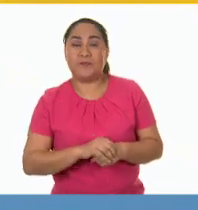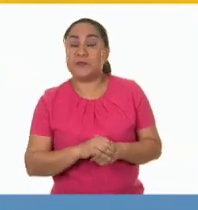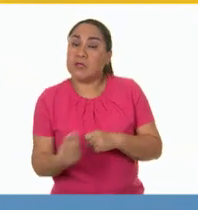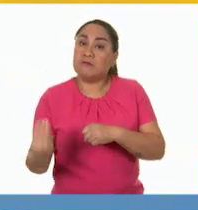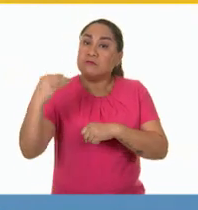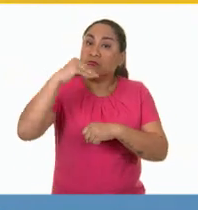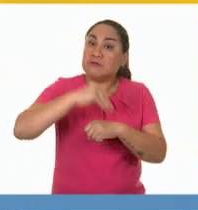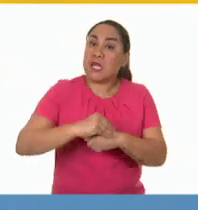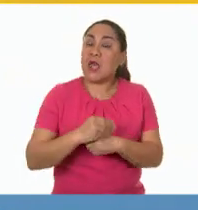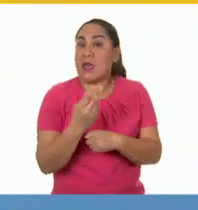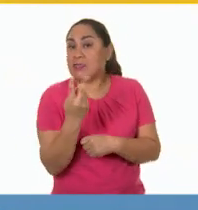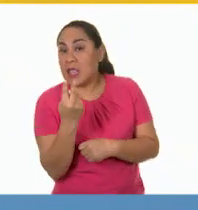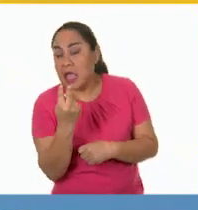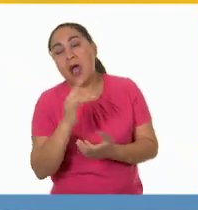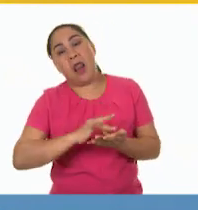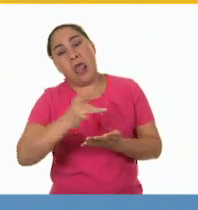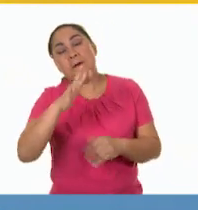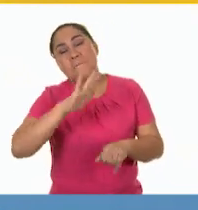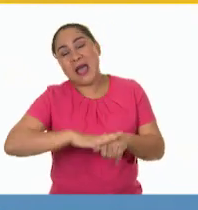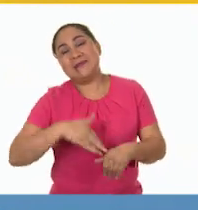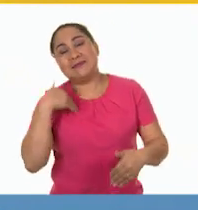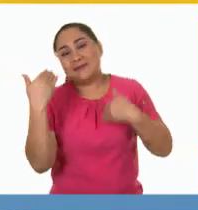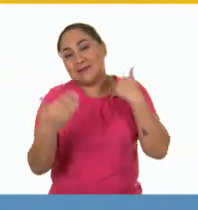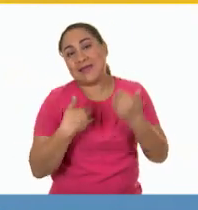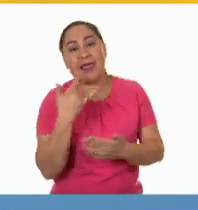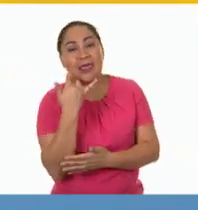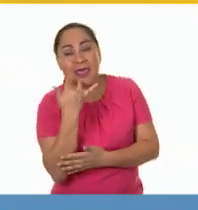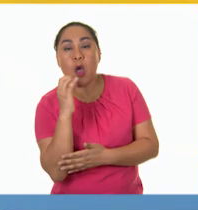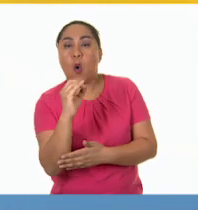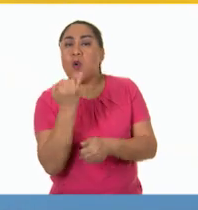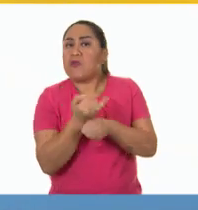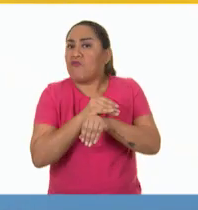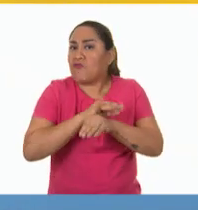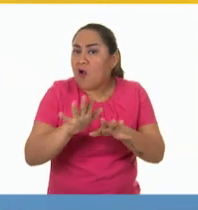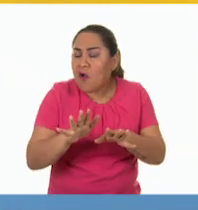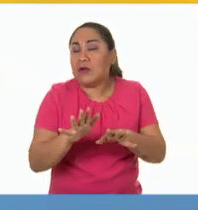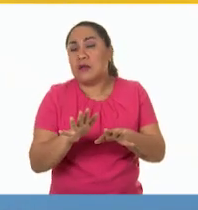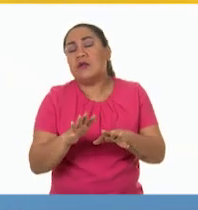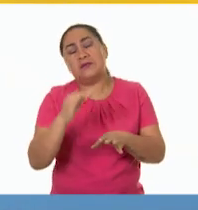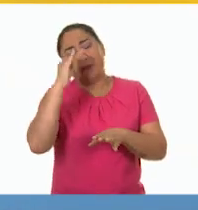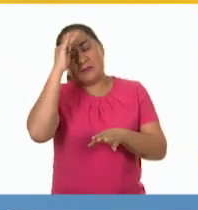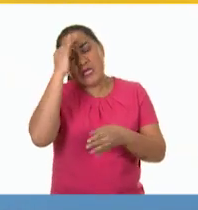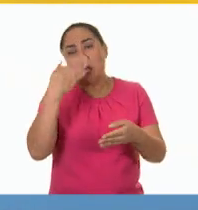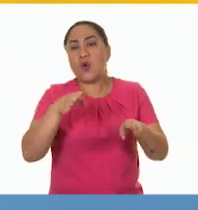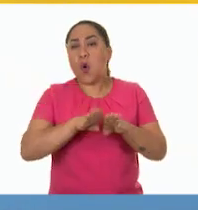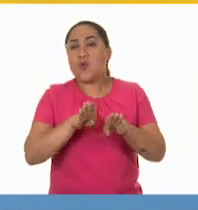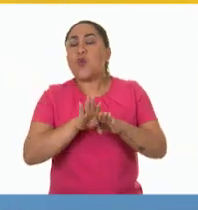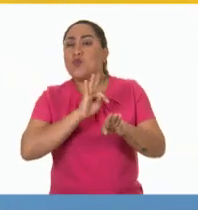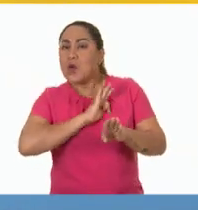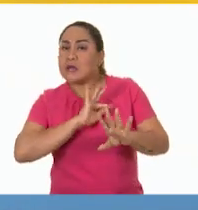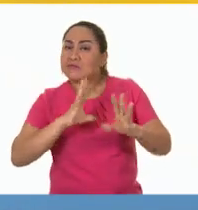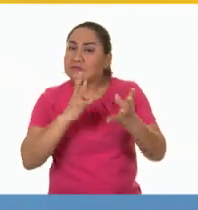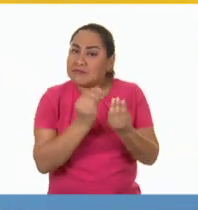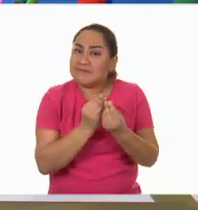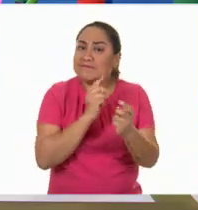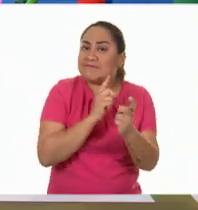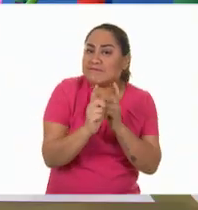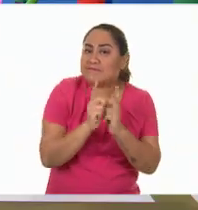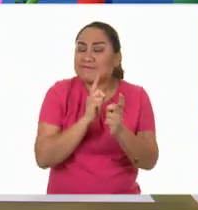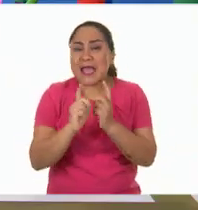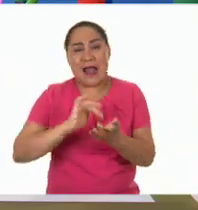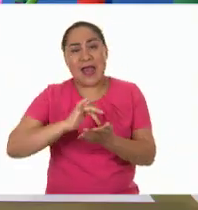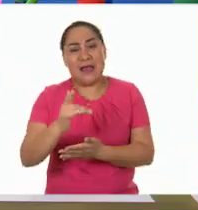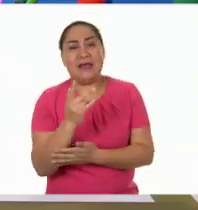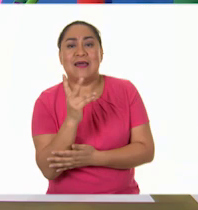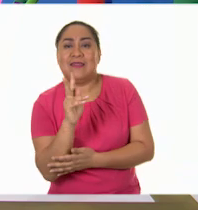surgió otra forma de divertirse y mantenerse informado, sino que surgieron nuevas formas de convivir y socializar. Eso es